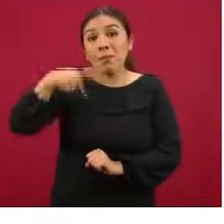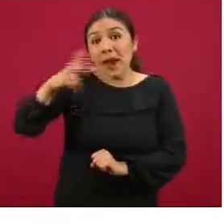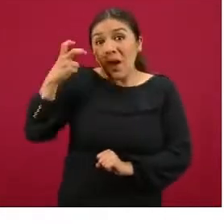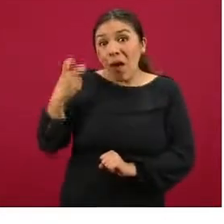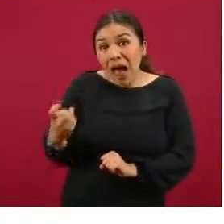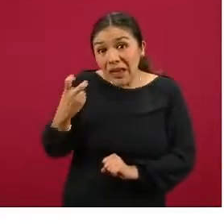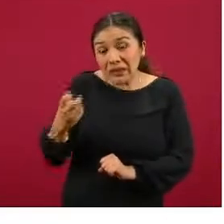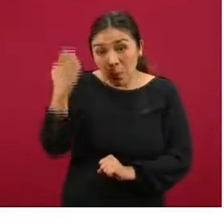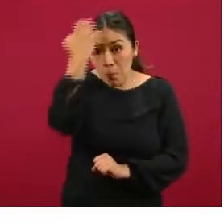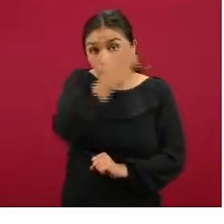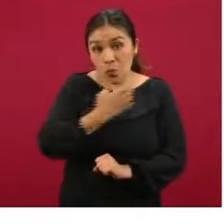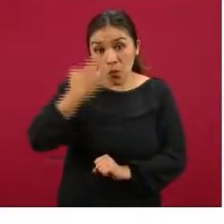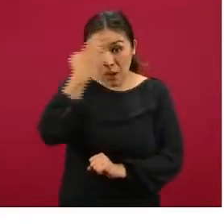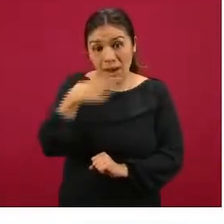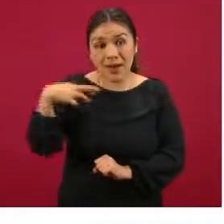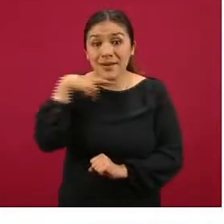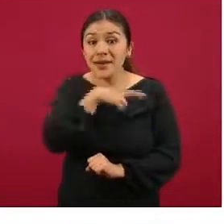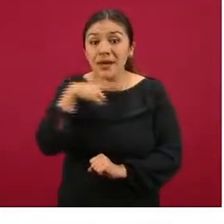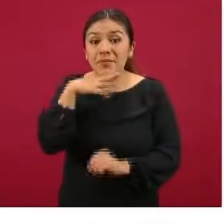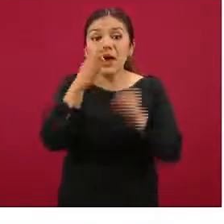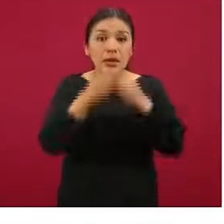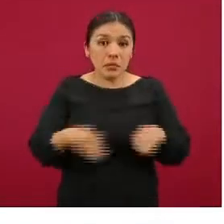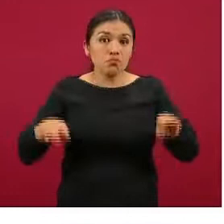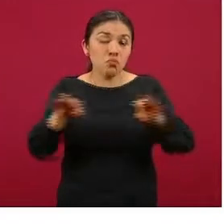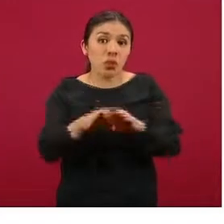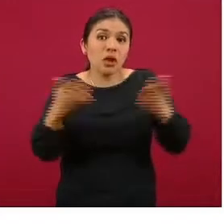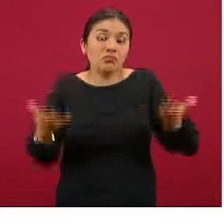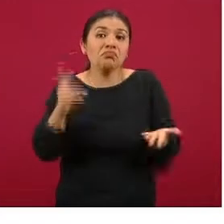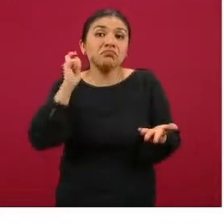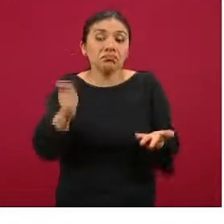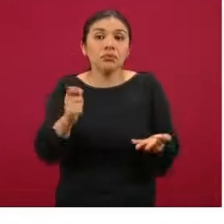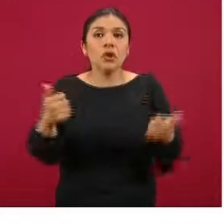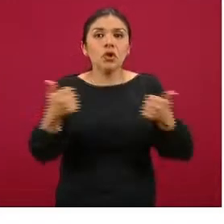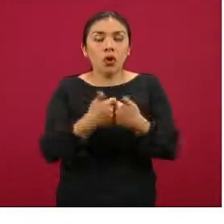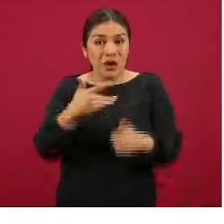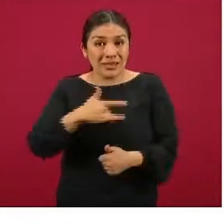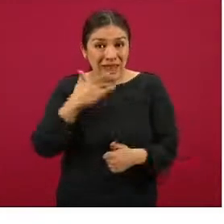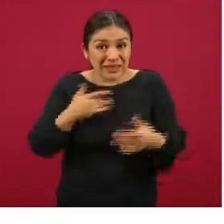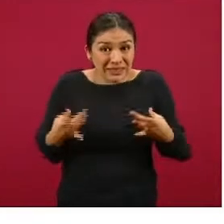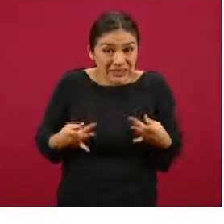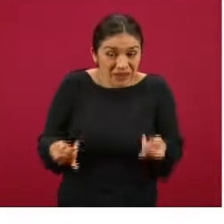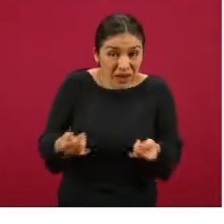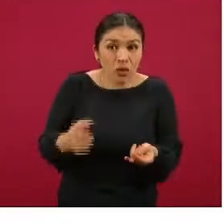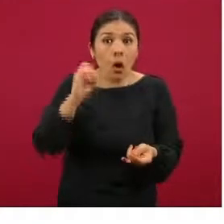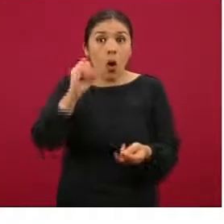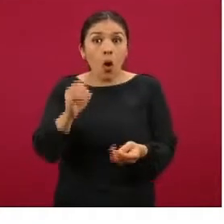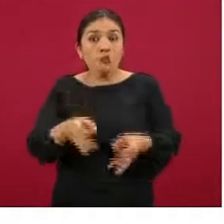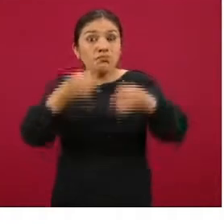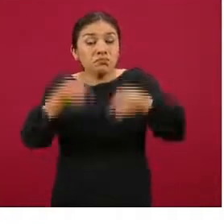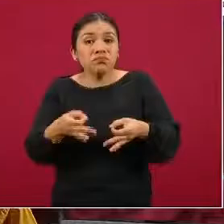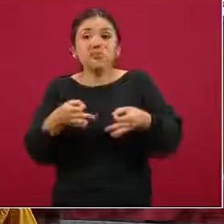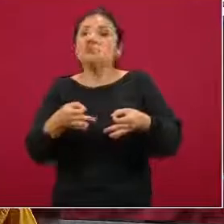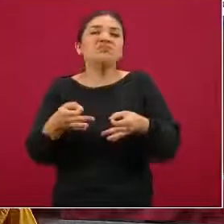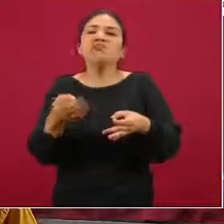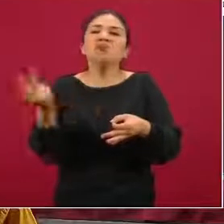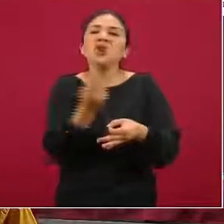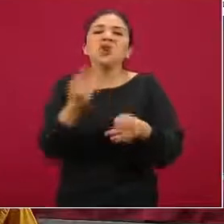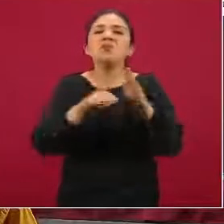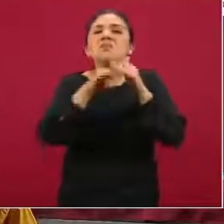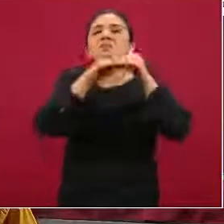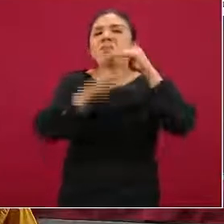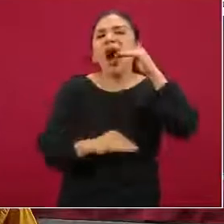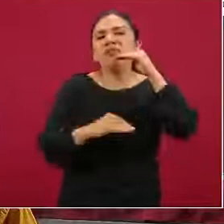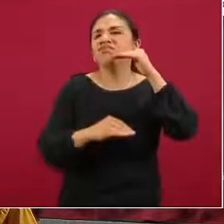lo que es importante considerar es que tanto la sensibilidad como la especificidad son bajas. Son muy